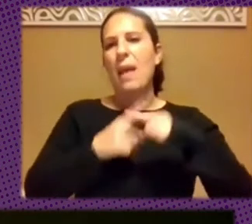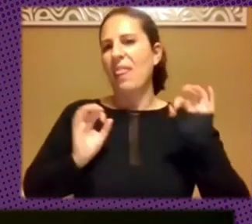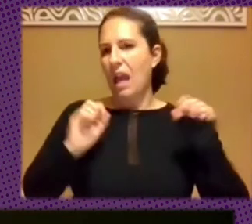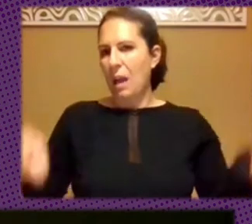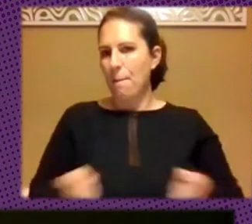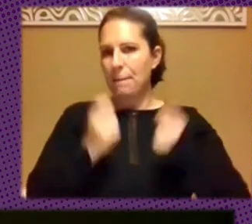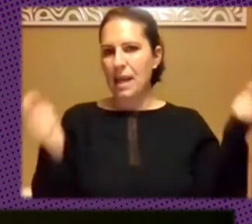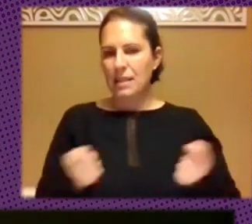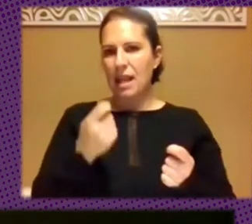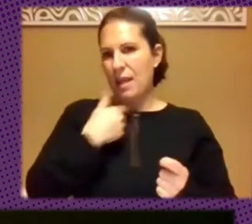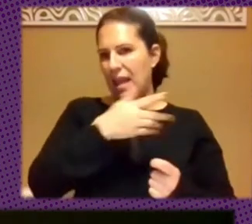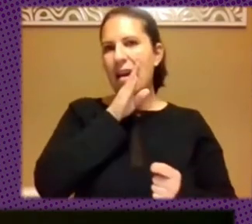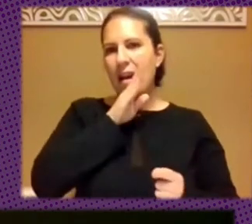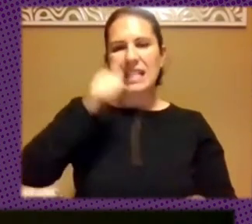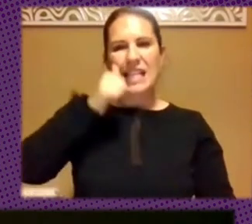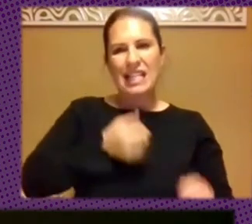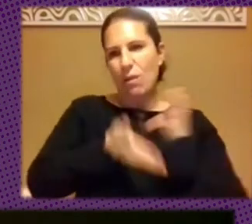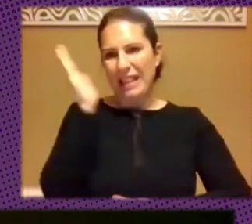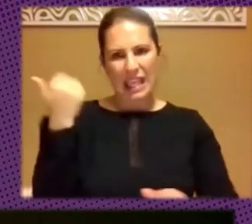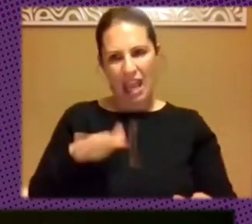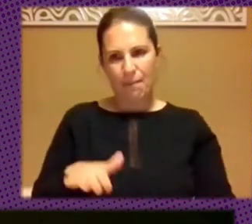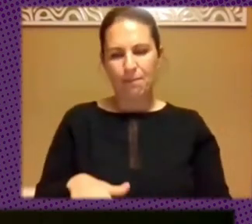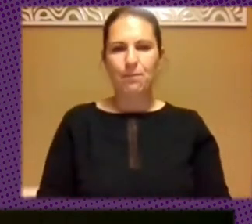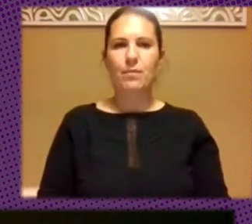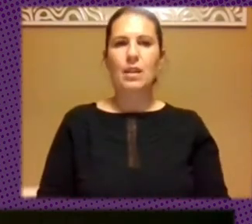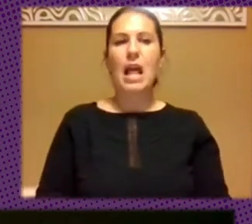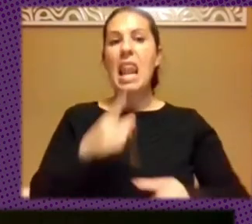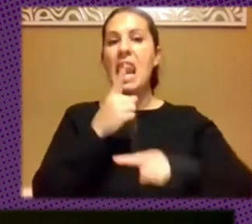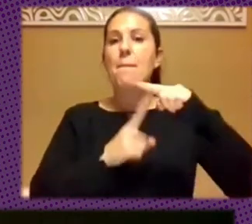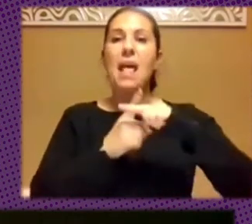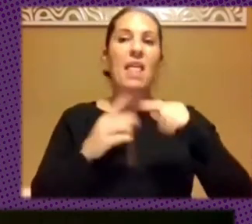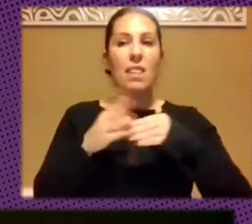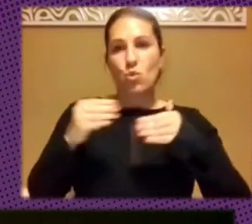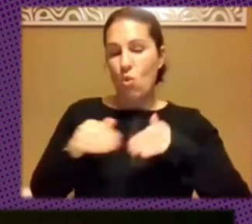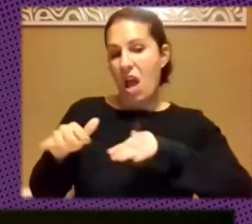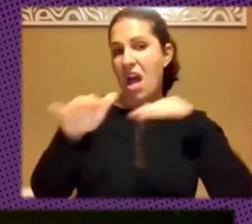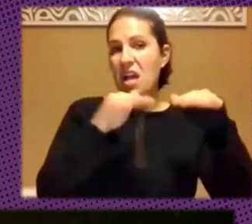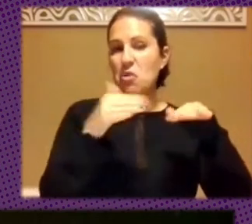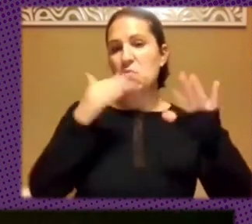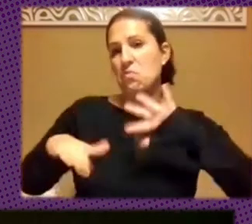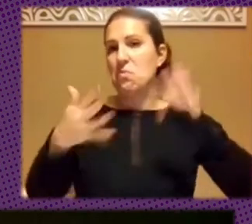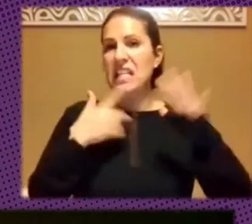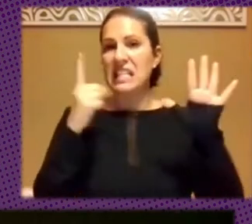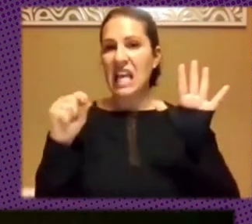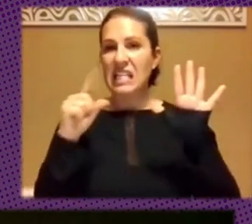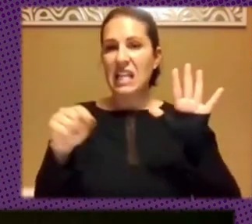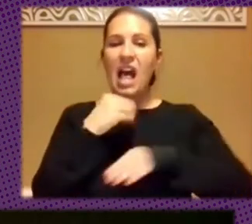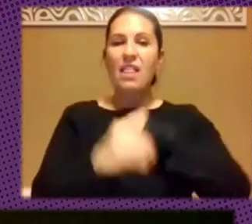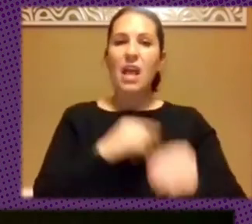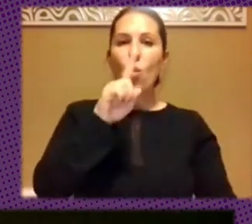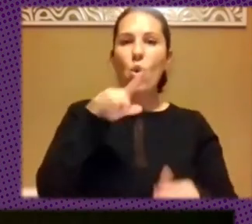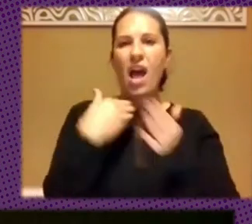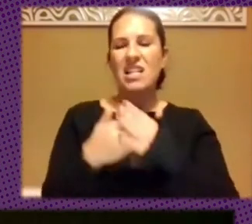que era la Sánchez Veteya. Y la mayoría de los usuarios que participaban, casi más de seiscientos, hacía entre uno y cinco